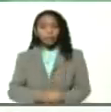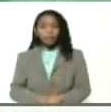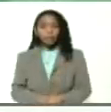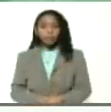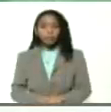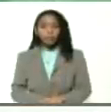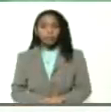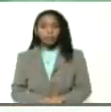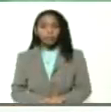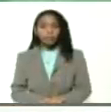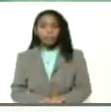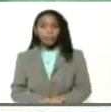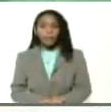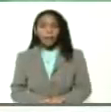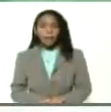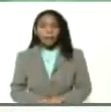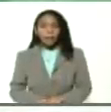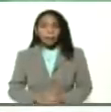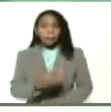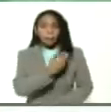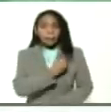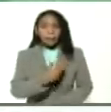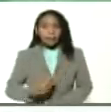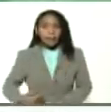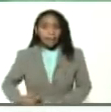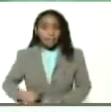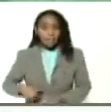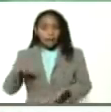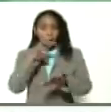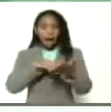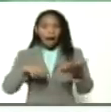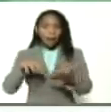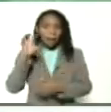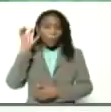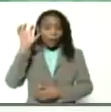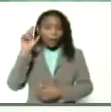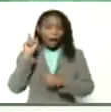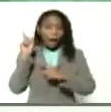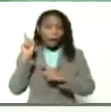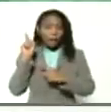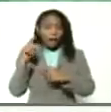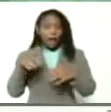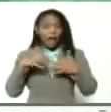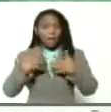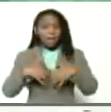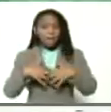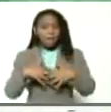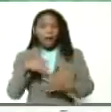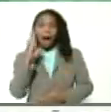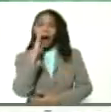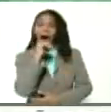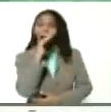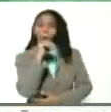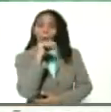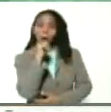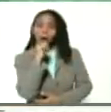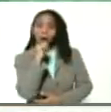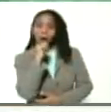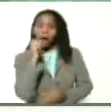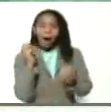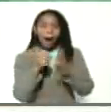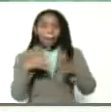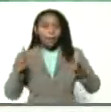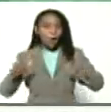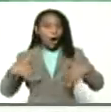presidente de agropatria allá está en la zona industrial de Cagua parroquia San José Campo